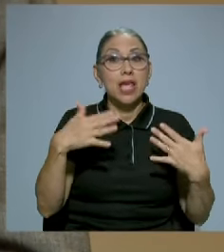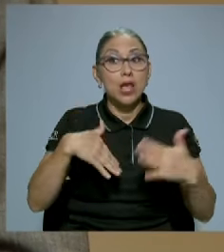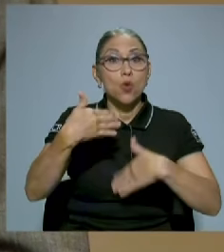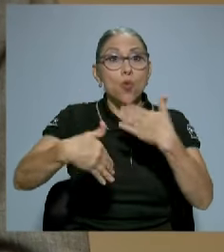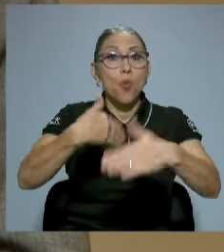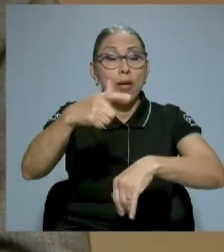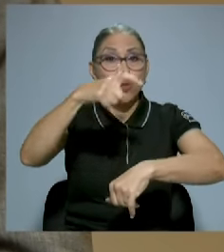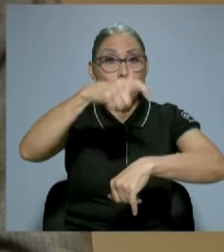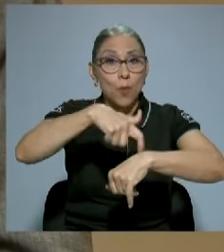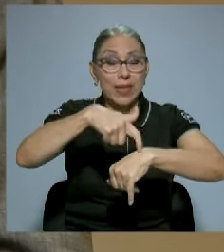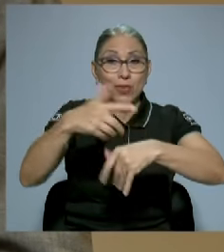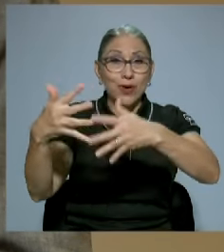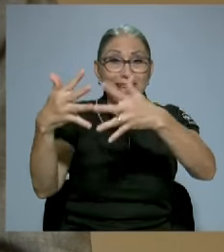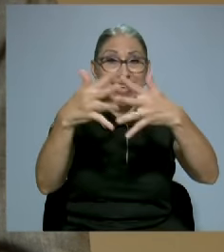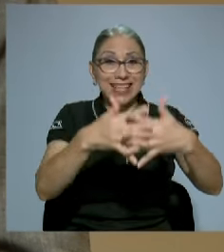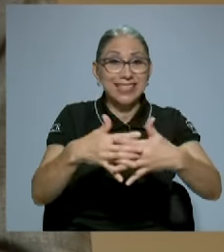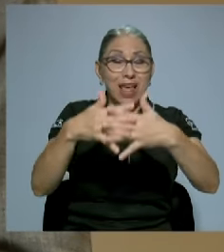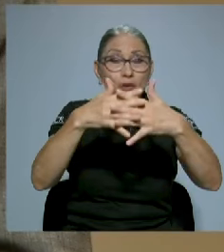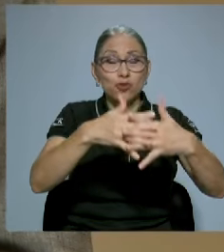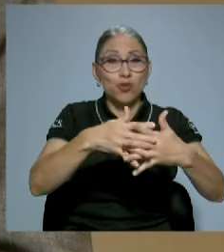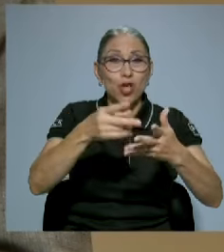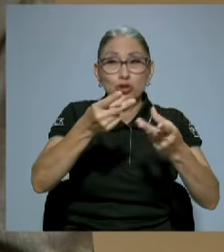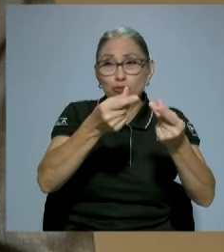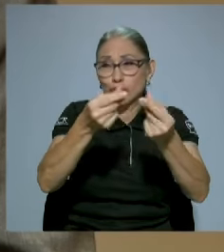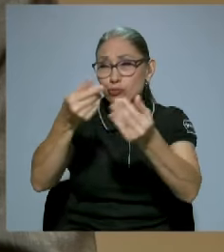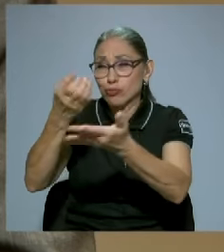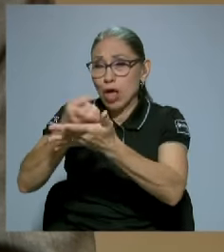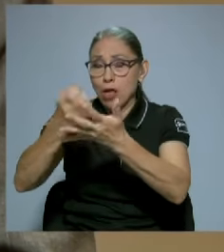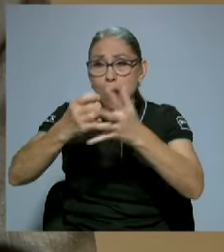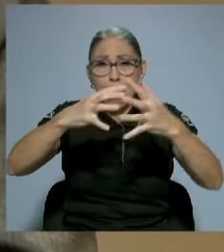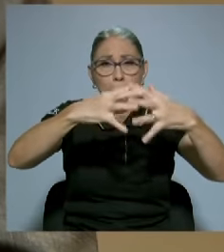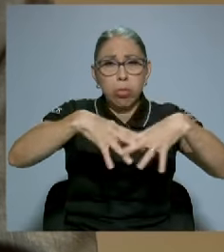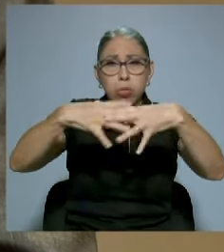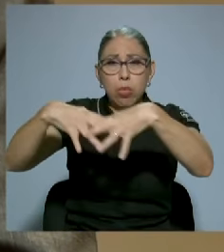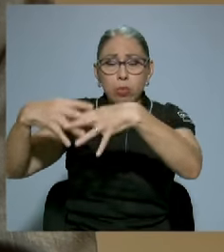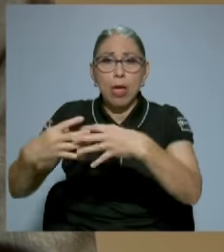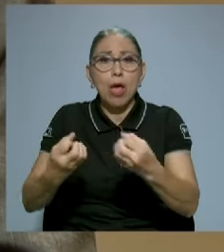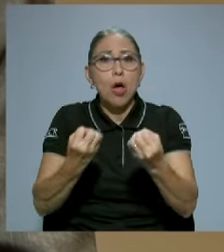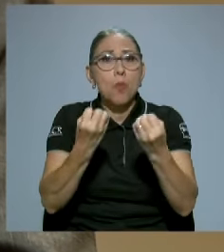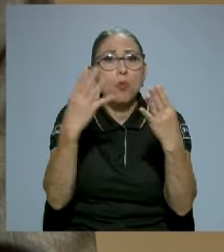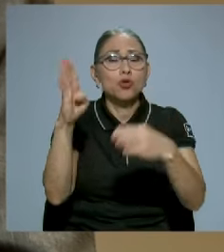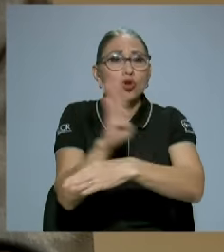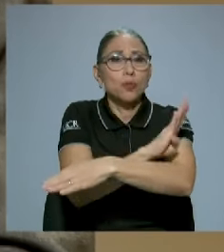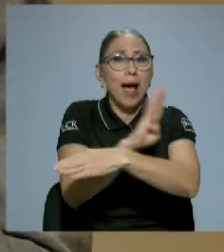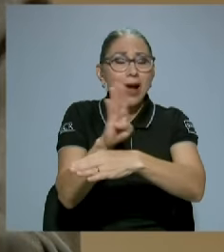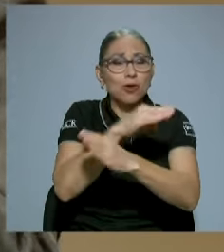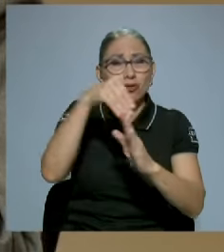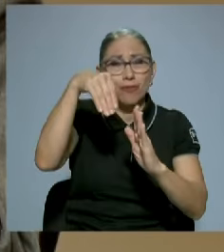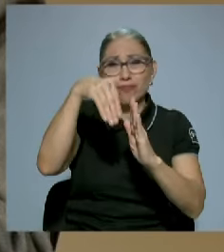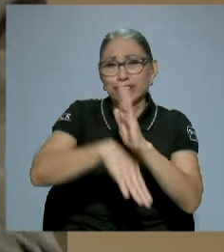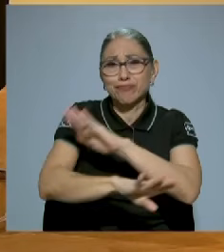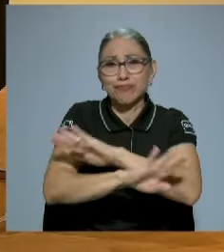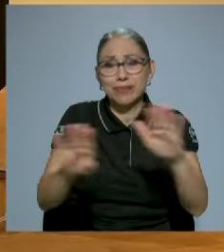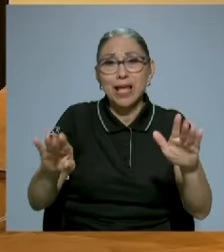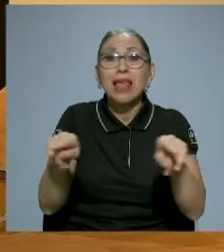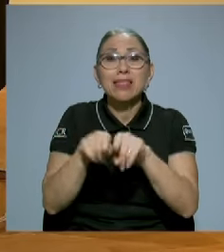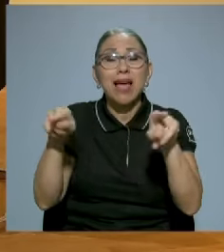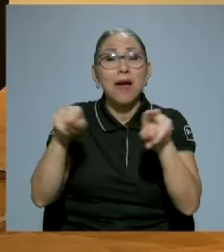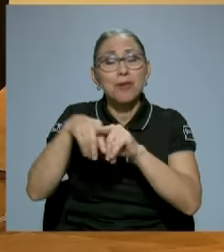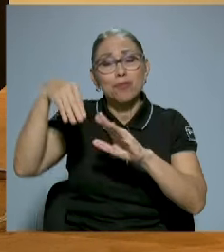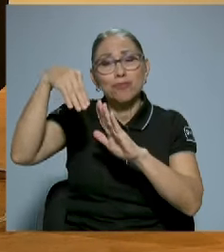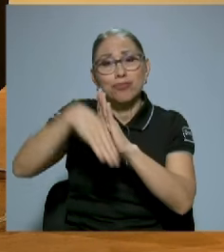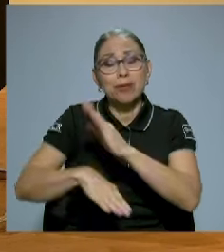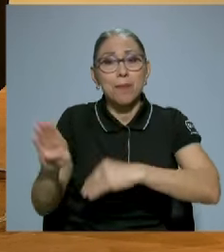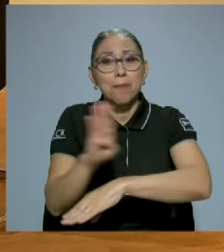en Estados Unidos de la bolsa, que quebraron muchos bancos, 29 inclusive quebró el Banco Comercio de